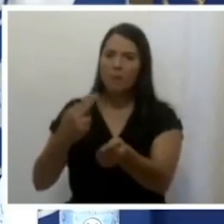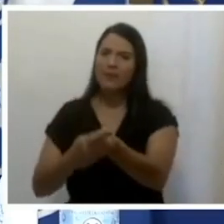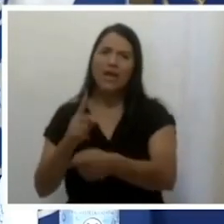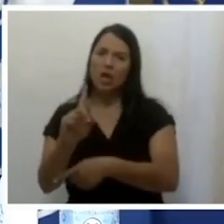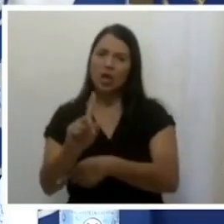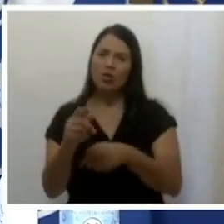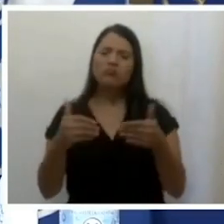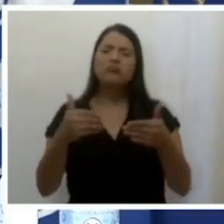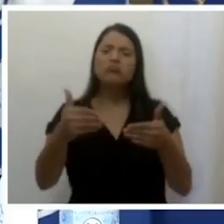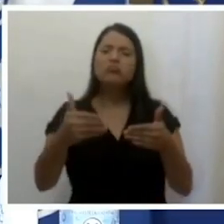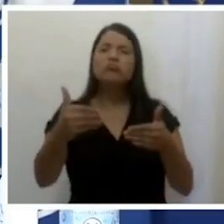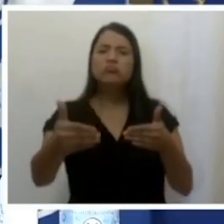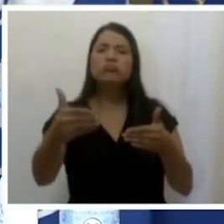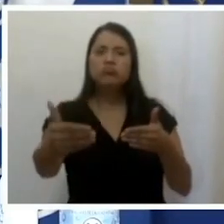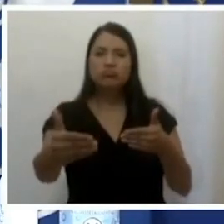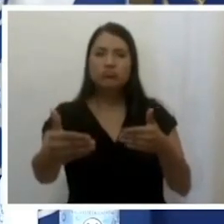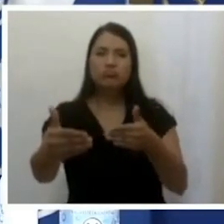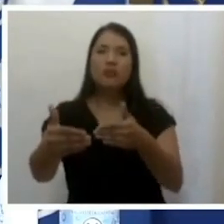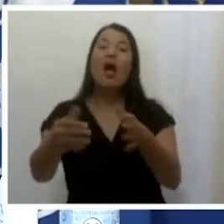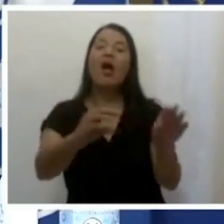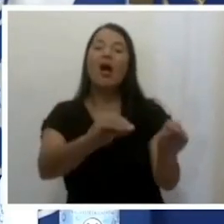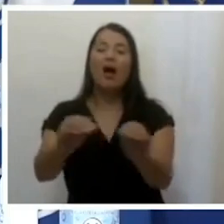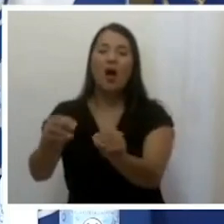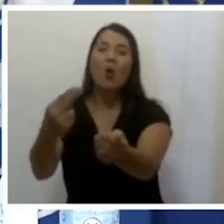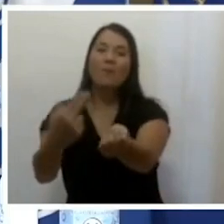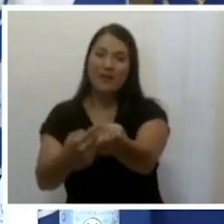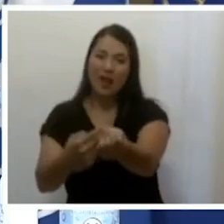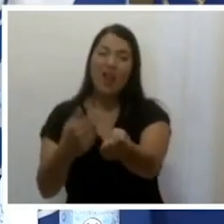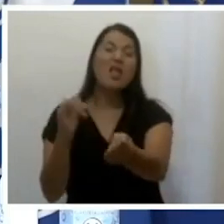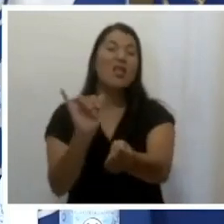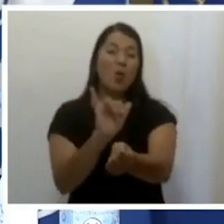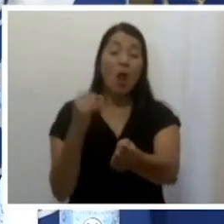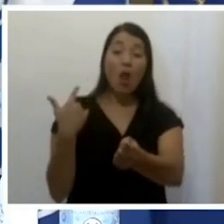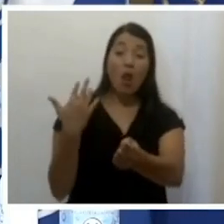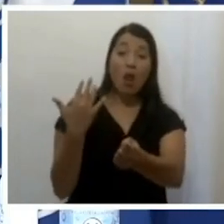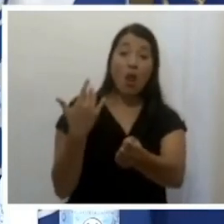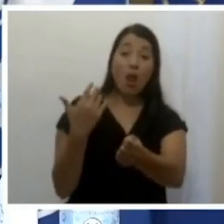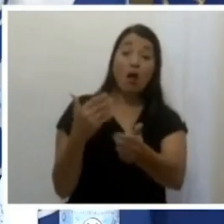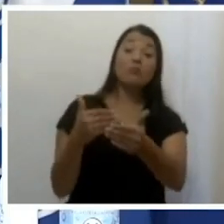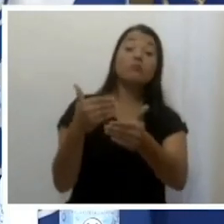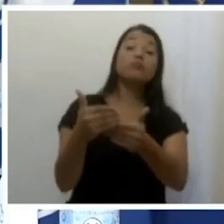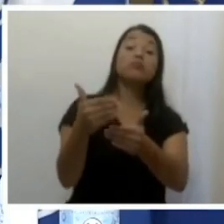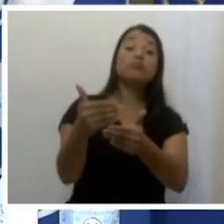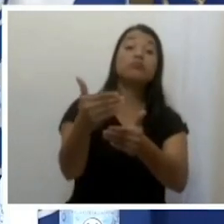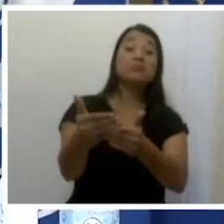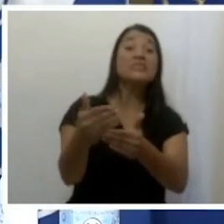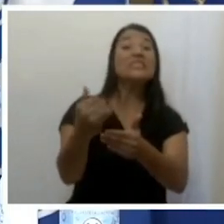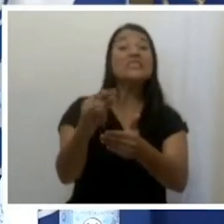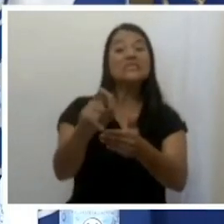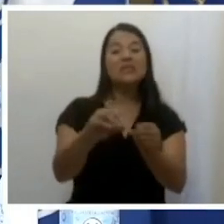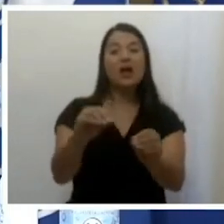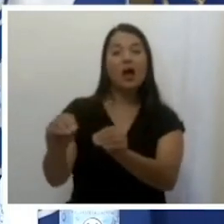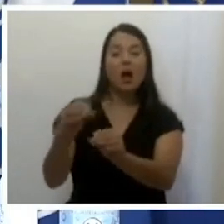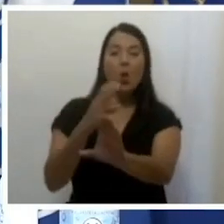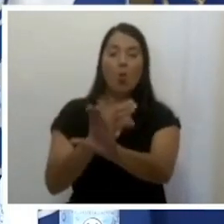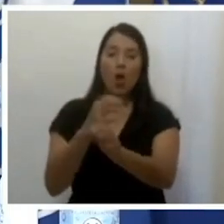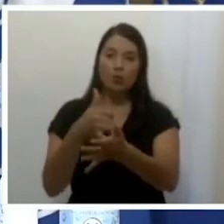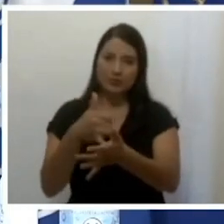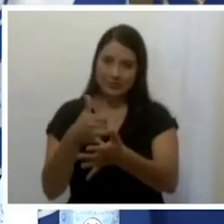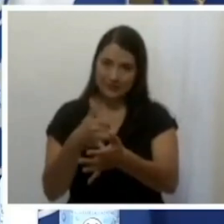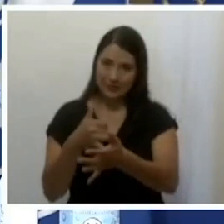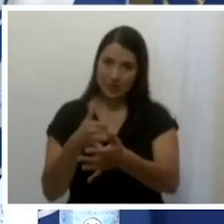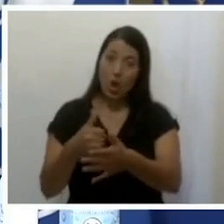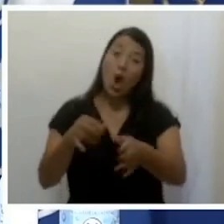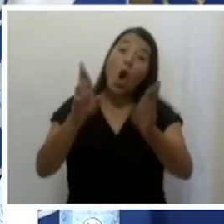Entonces, esperamos que lo que estemos viendo en este momento sea el pico de UCI y que eso